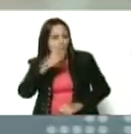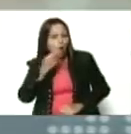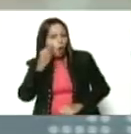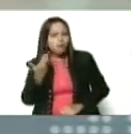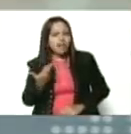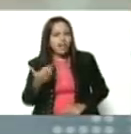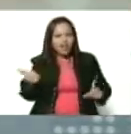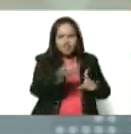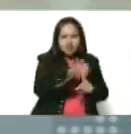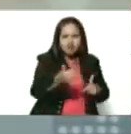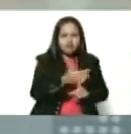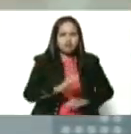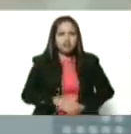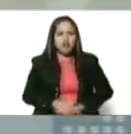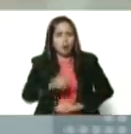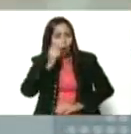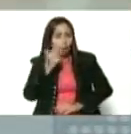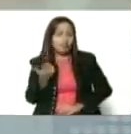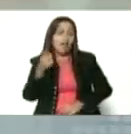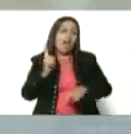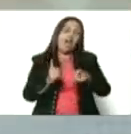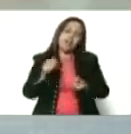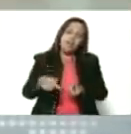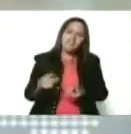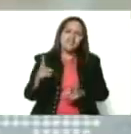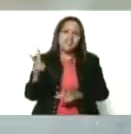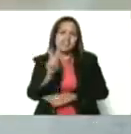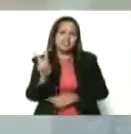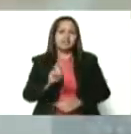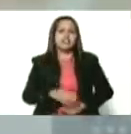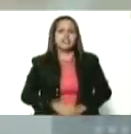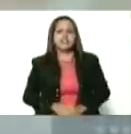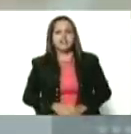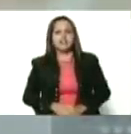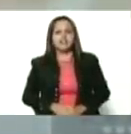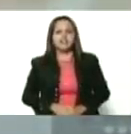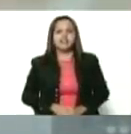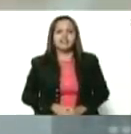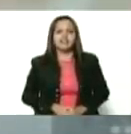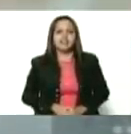que hoy es una excepción en Venezuela, el machista, ¿dónde se forma?